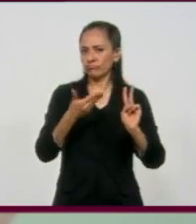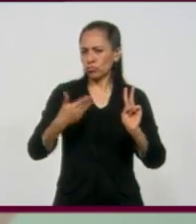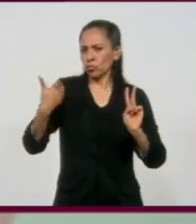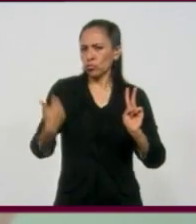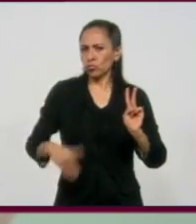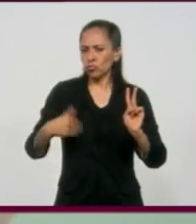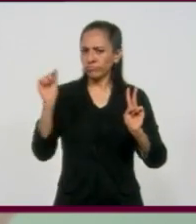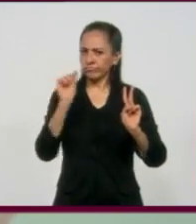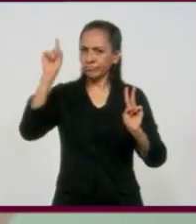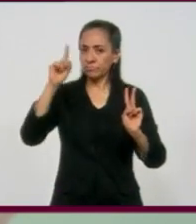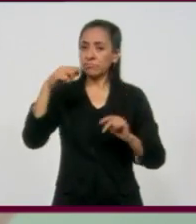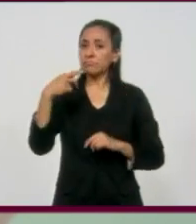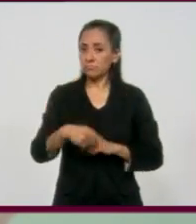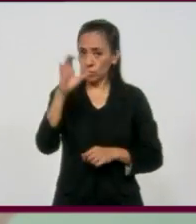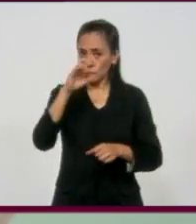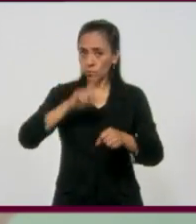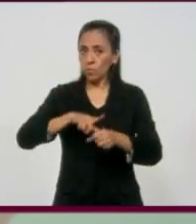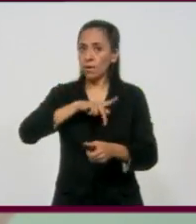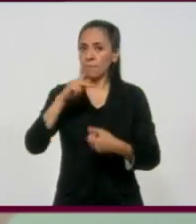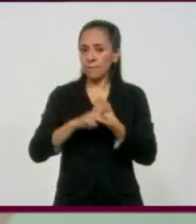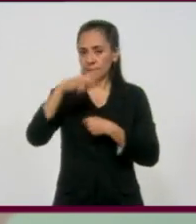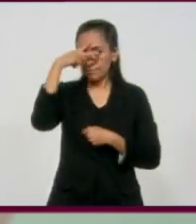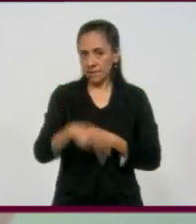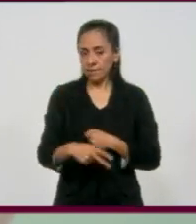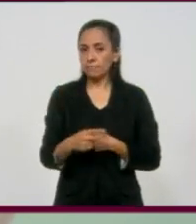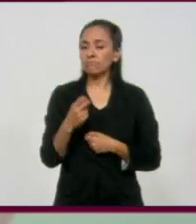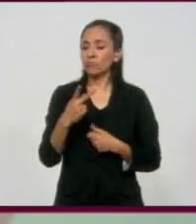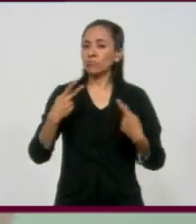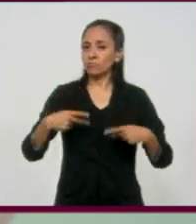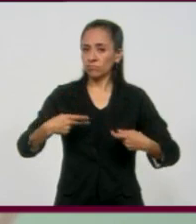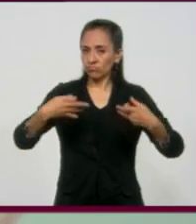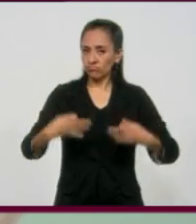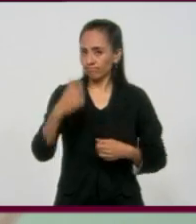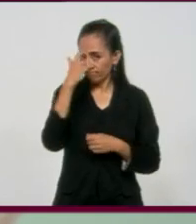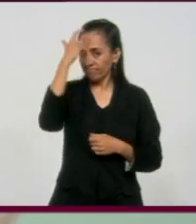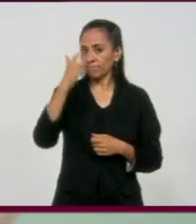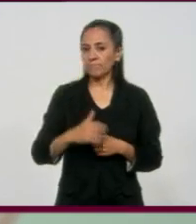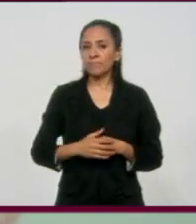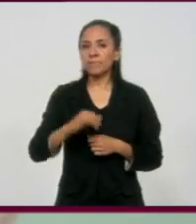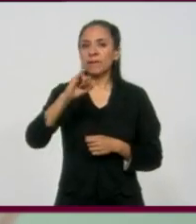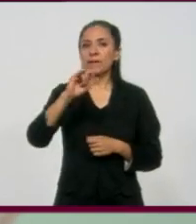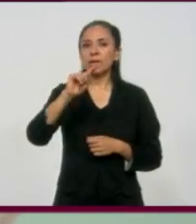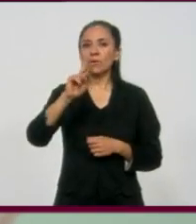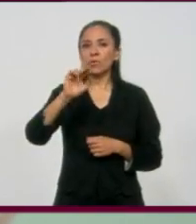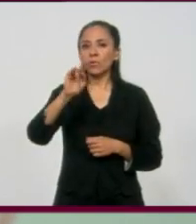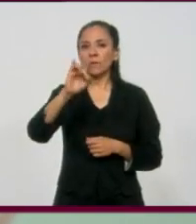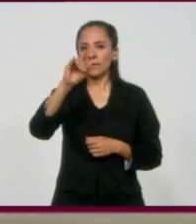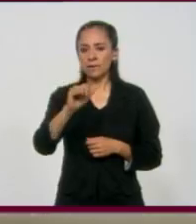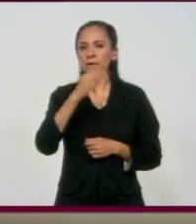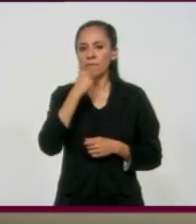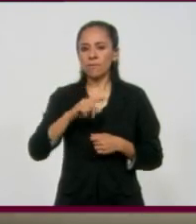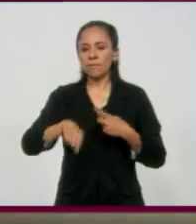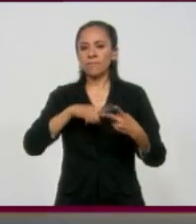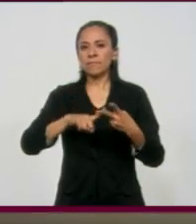de la cultura de nuestro país. A dos creadores de México, Graciela Iturbide y Luis de Tavira.